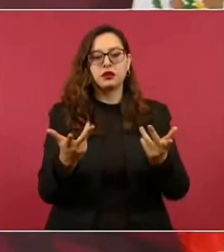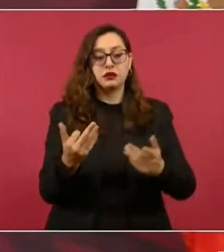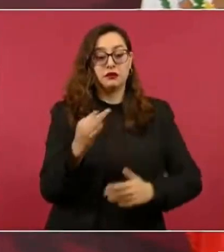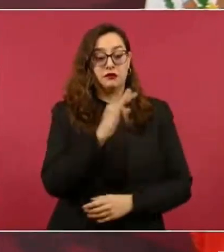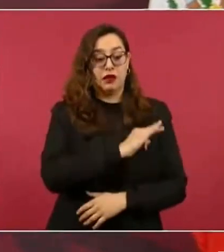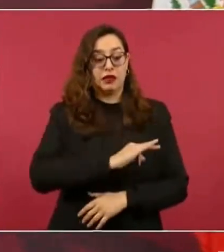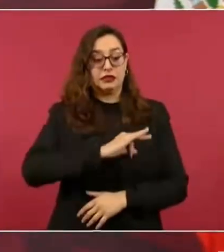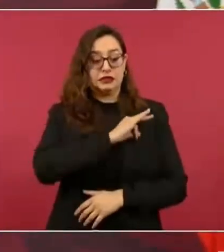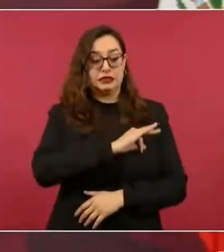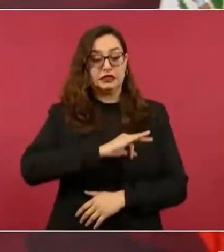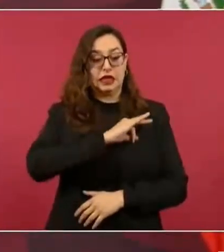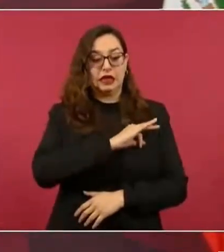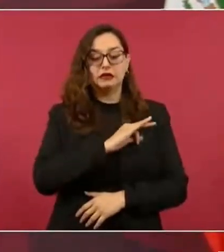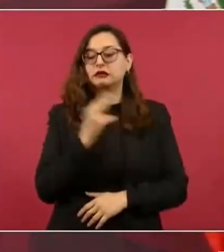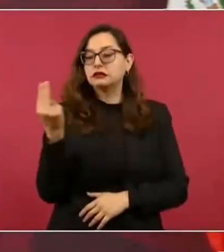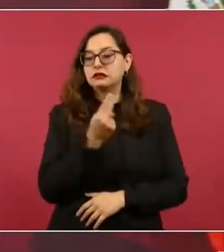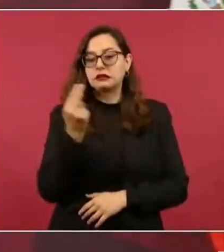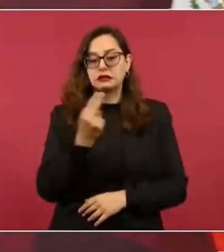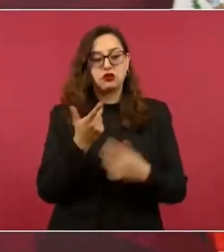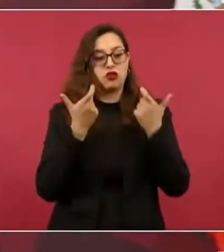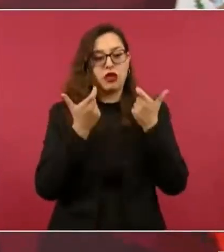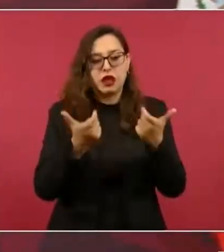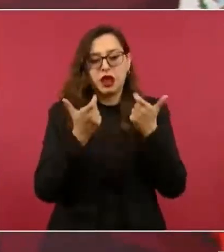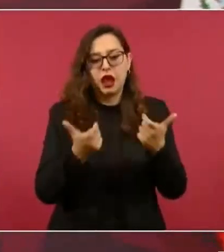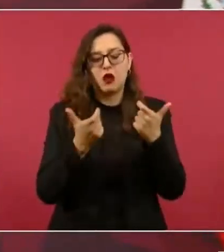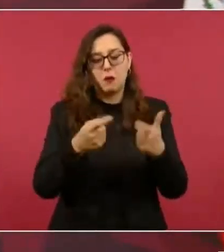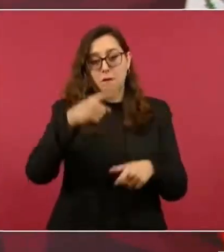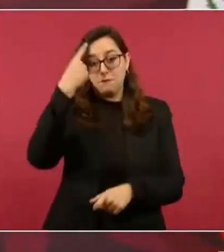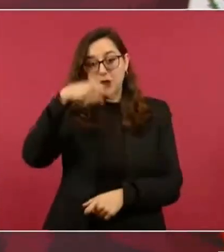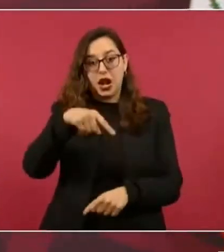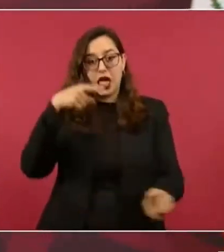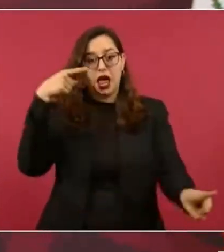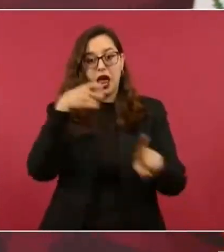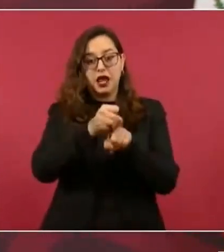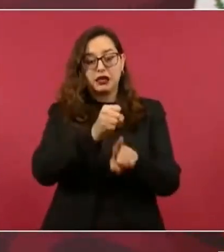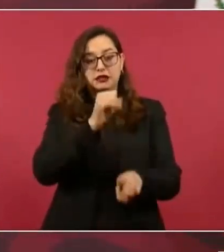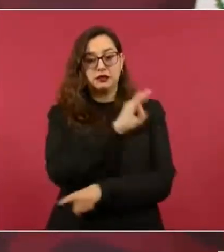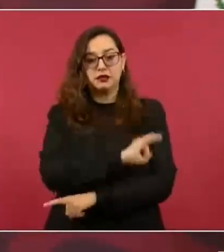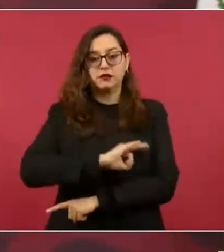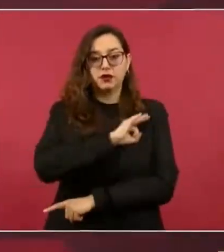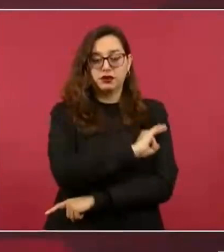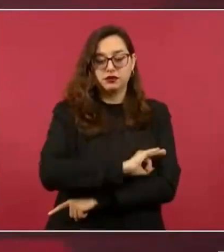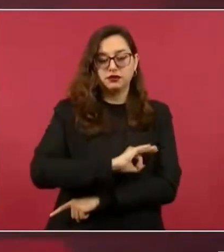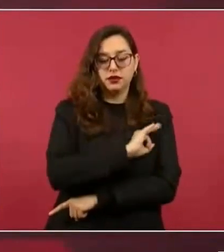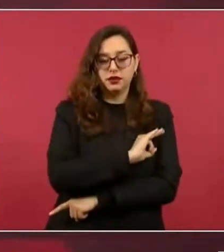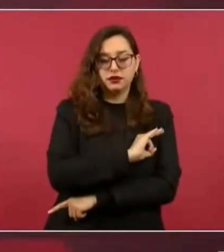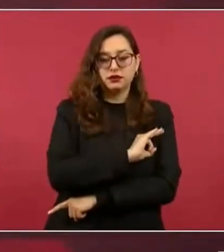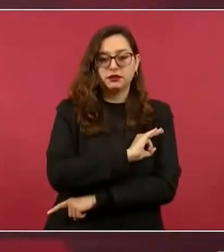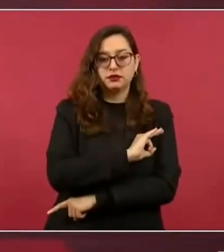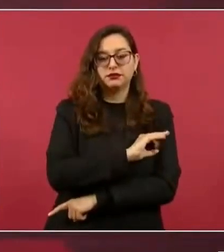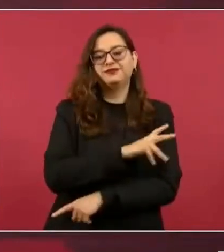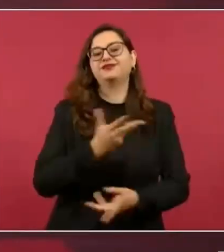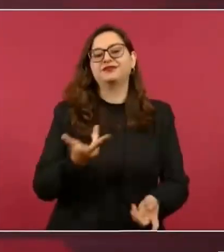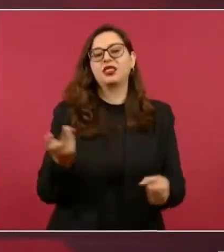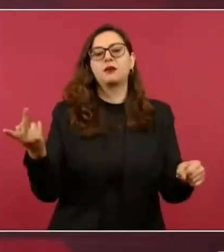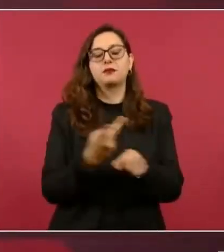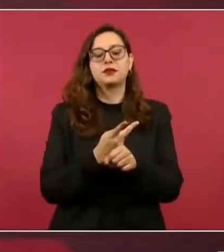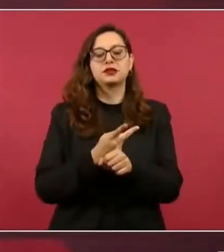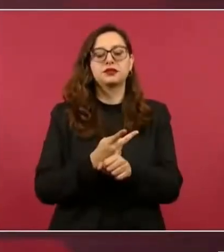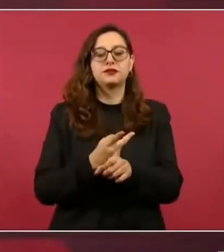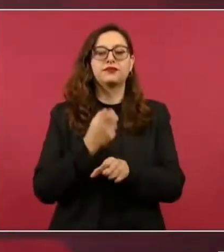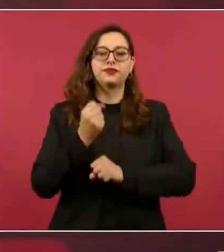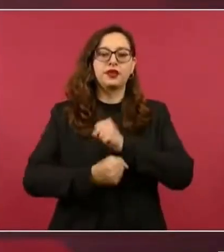con lo material, porque durante mucho tiempo